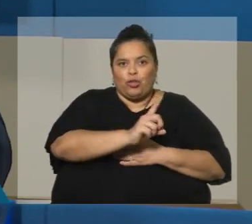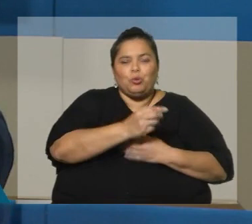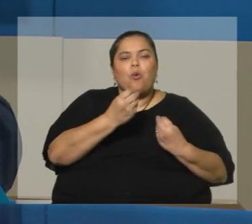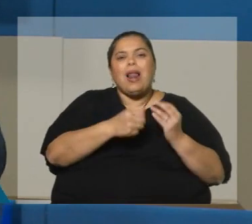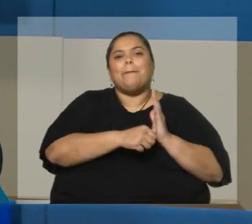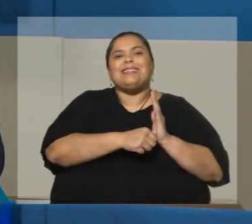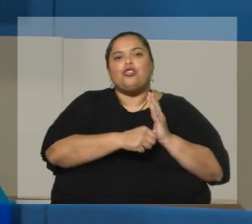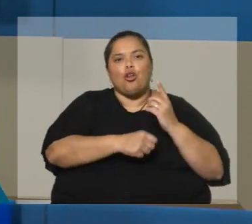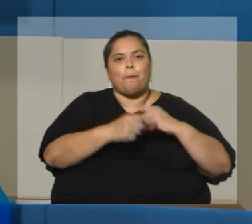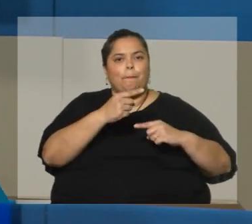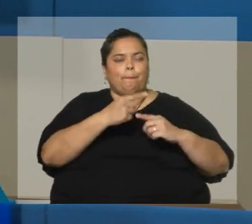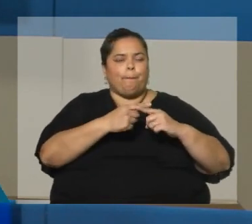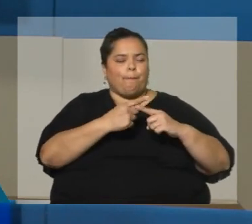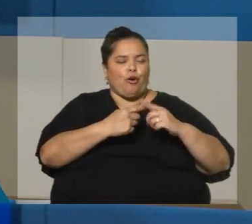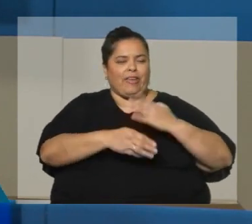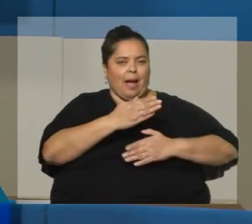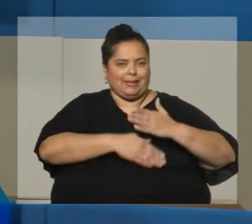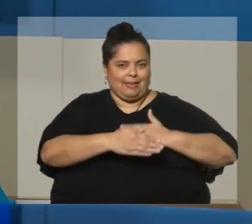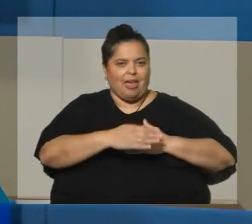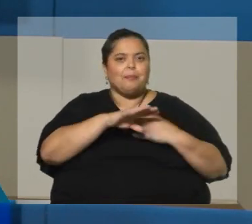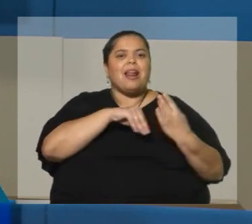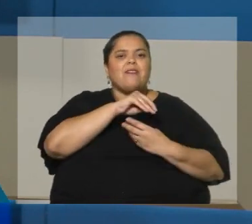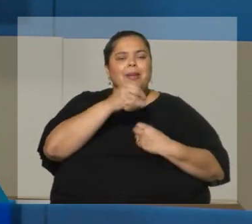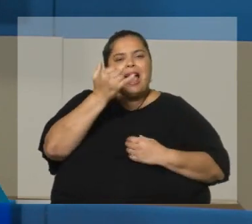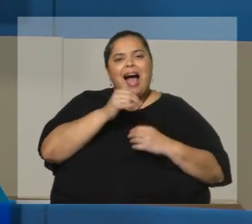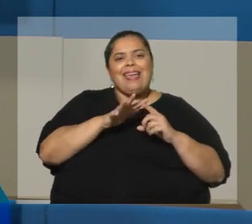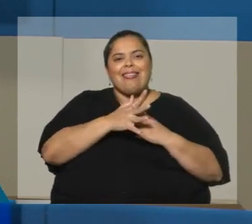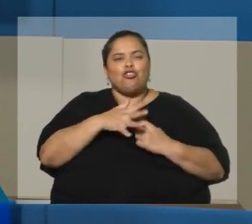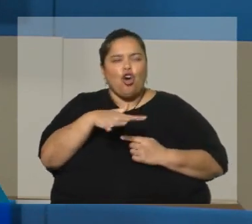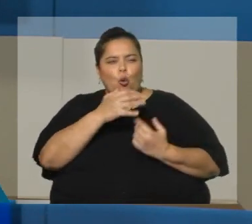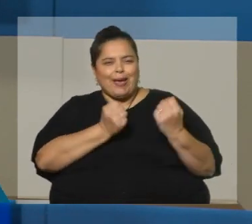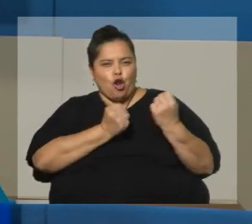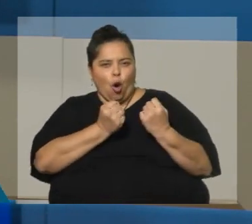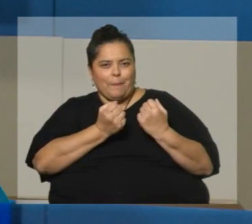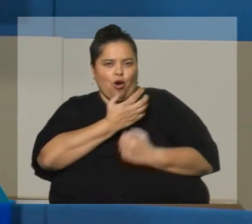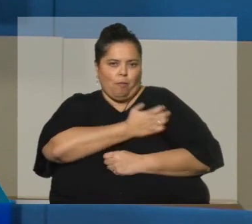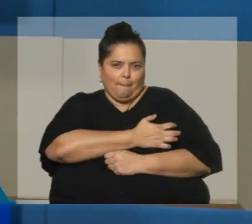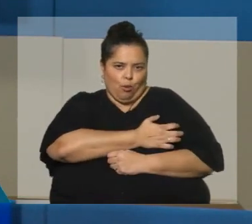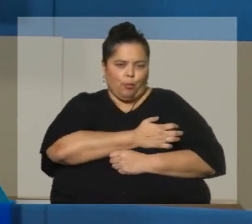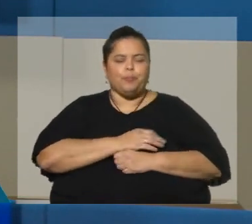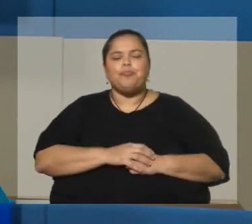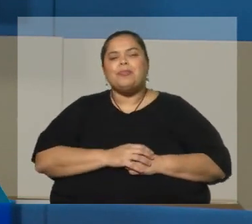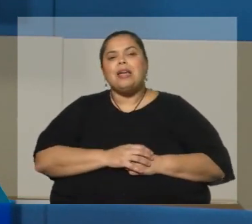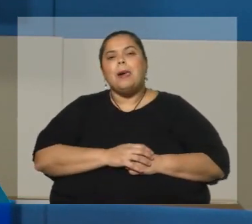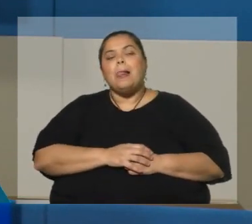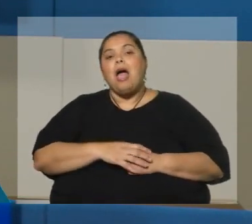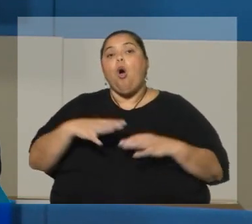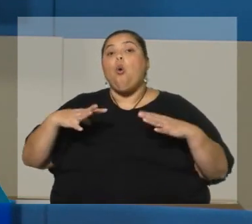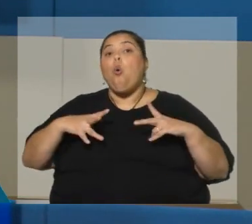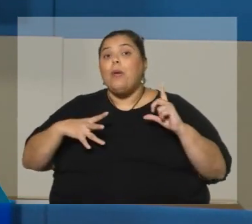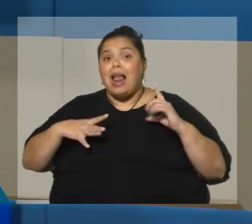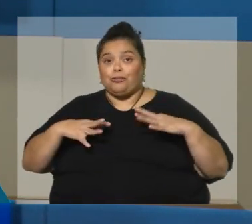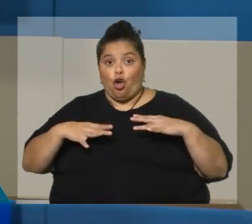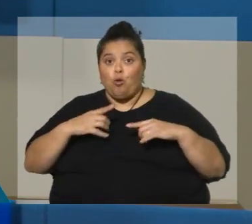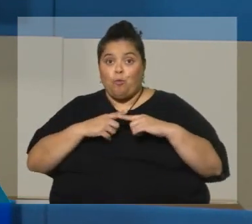para familias con un entorno socioeconómico adverso. En la jubilación por incapacidad,